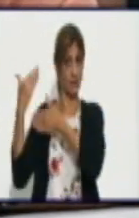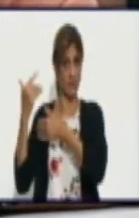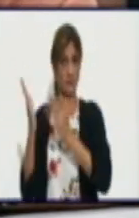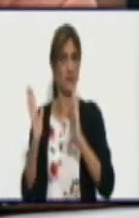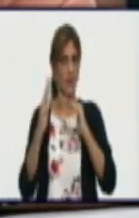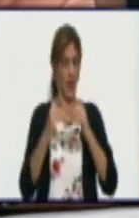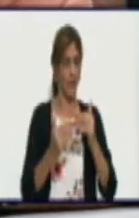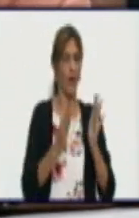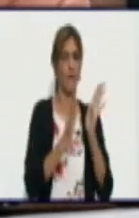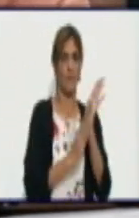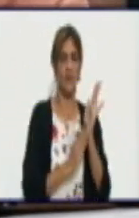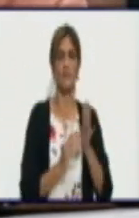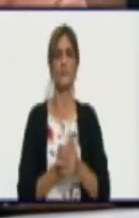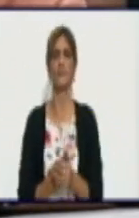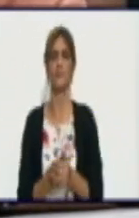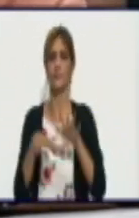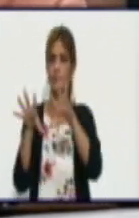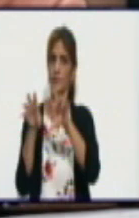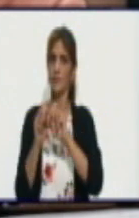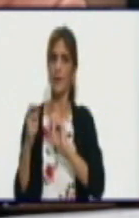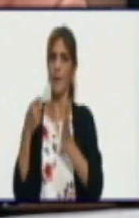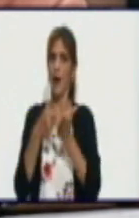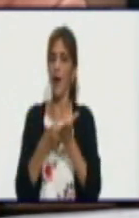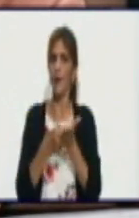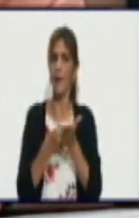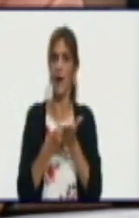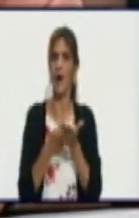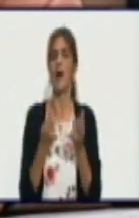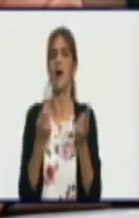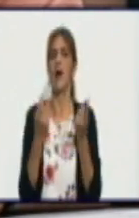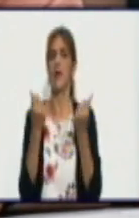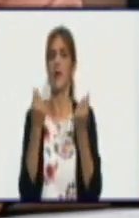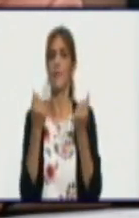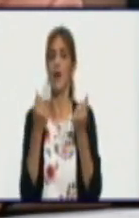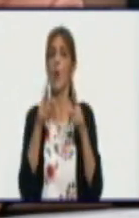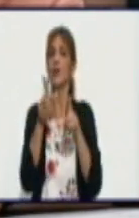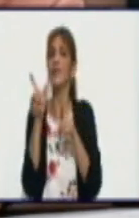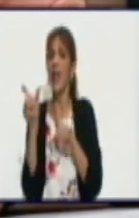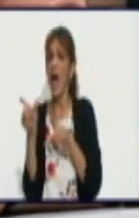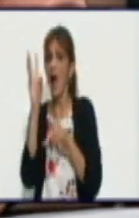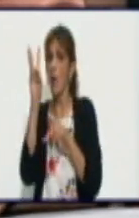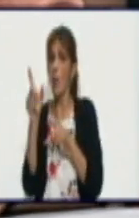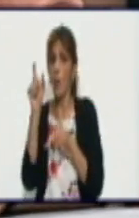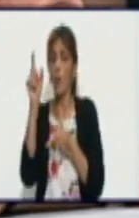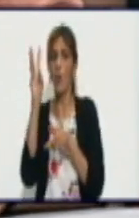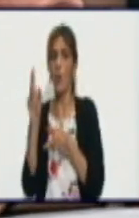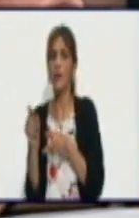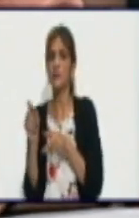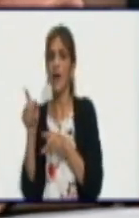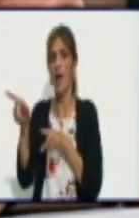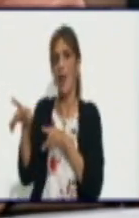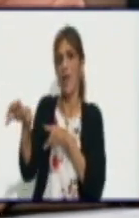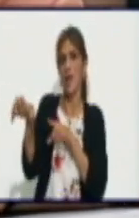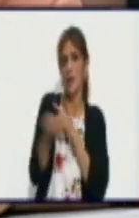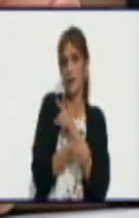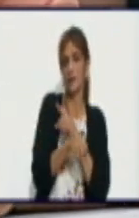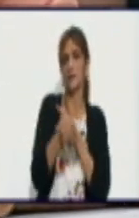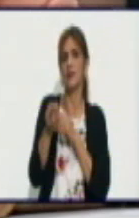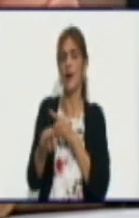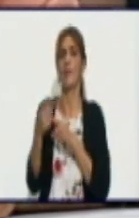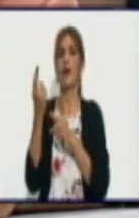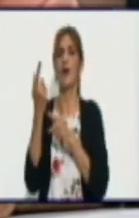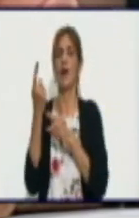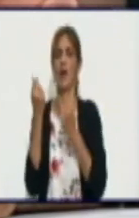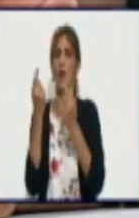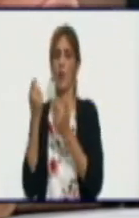iba directo al banco y le retiraba de su cuenta bancaria el valor de lo que había consumido y lo dejaba usted ahí. Eso se elimina.